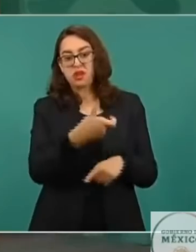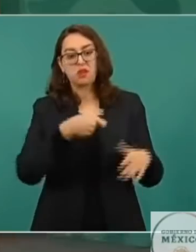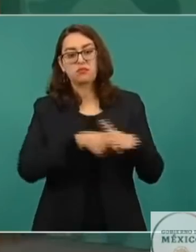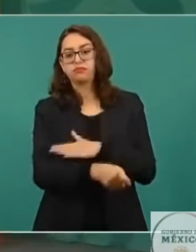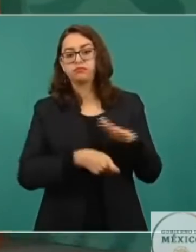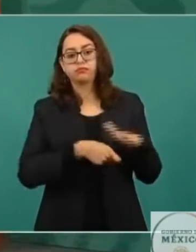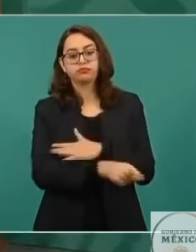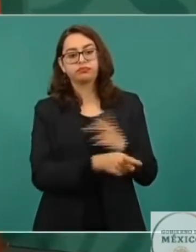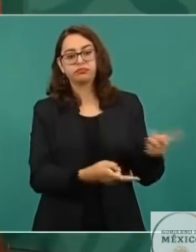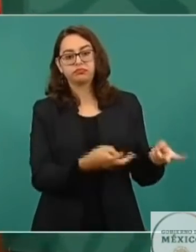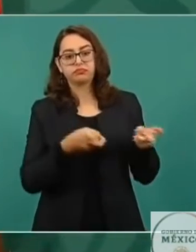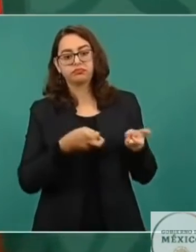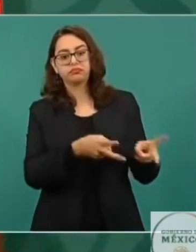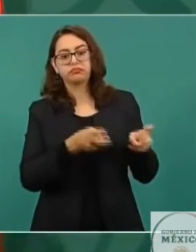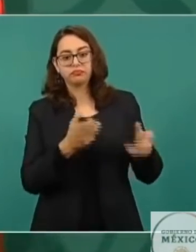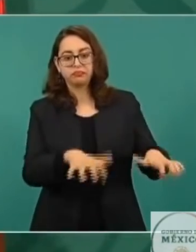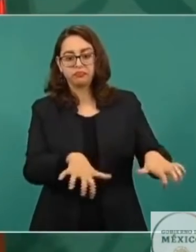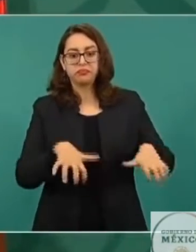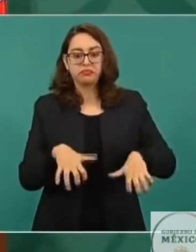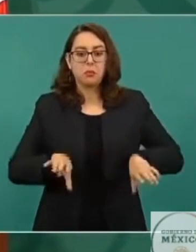y no han abordado ese tema.